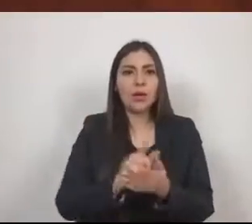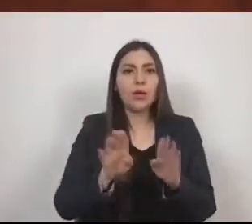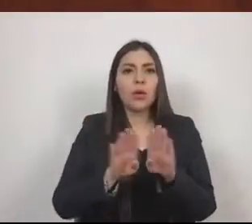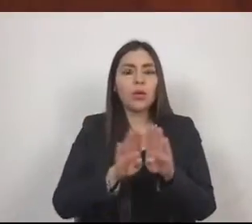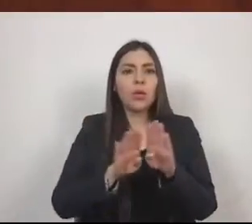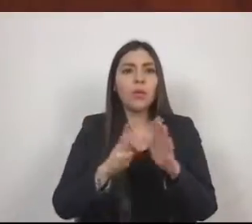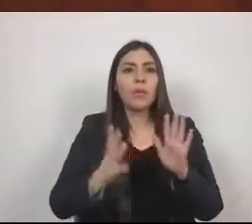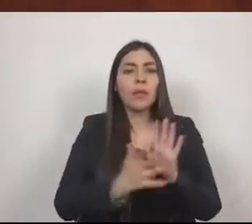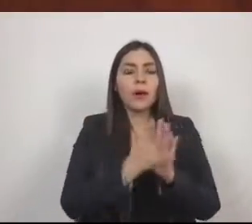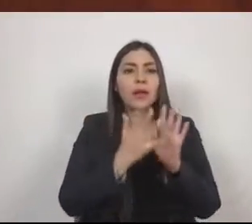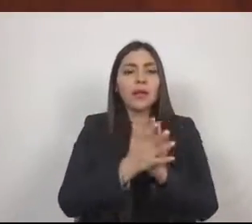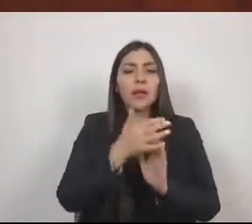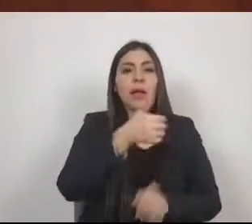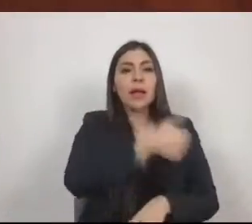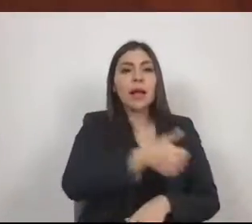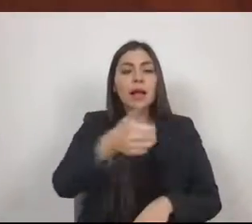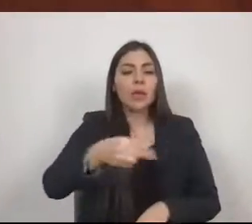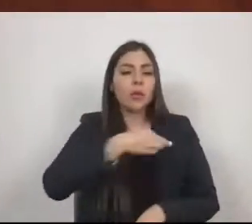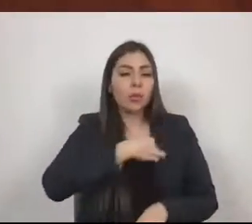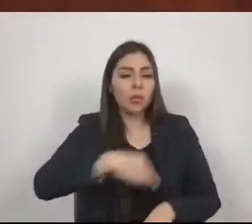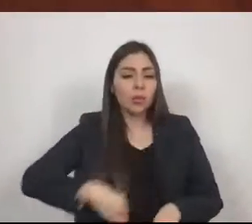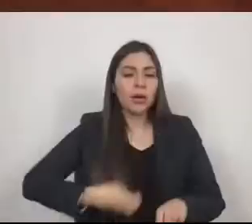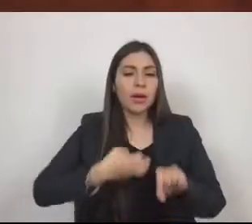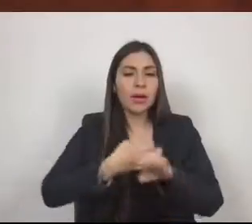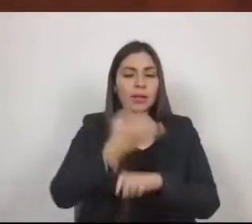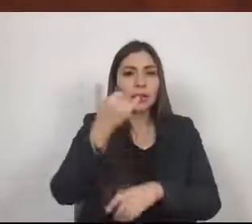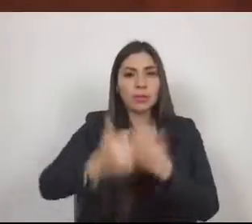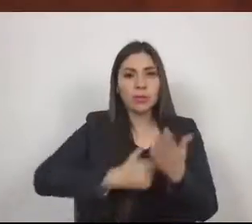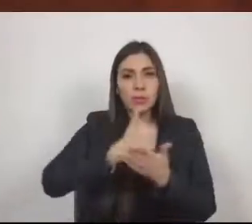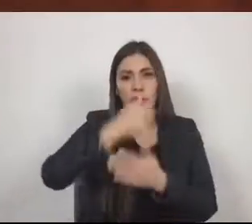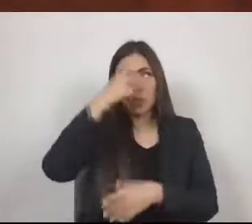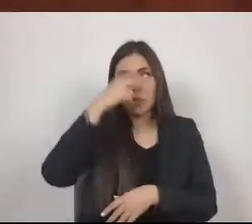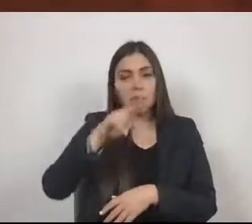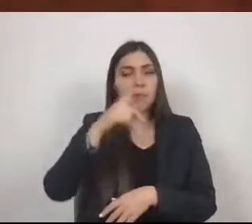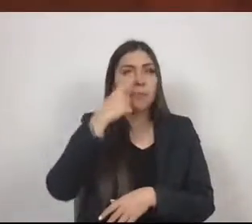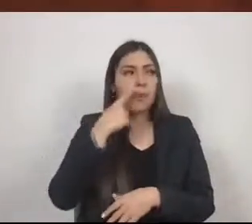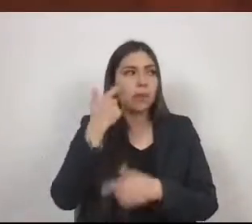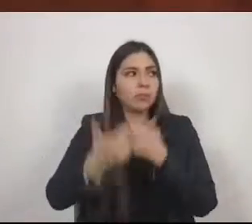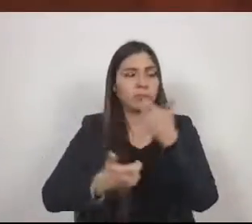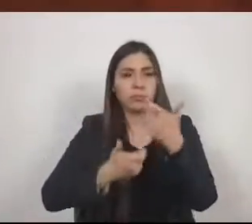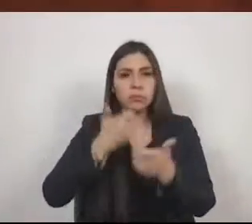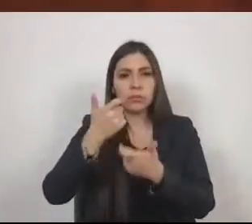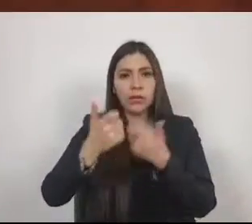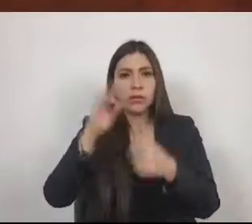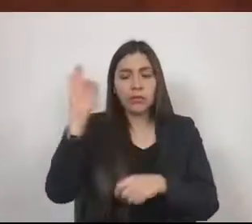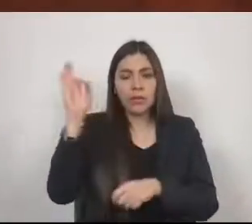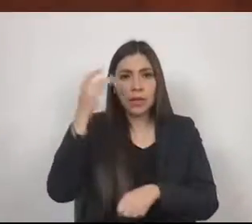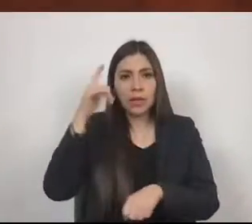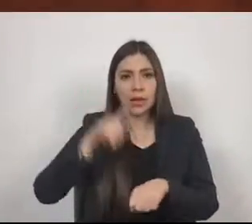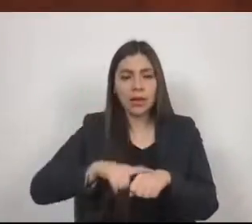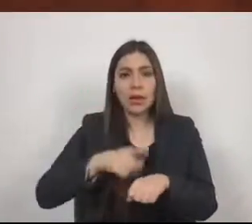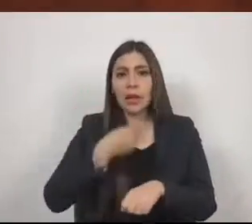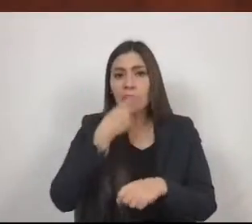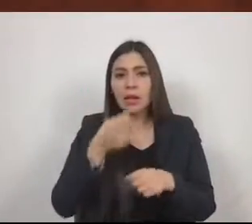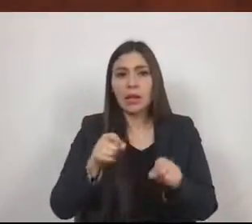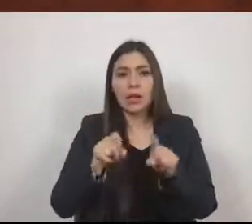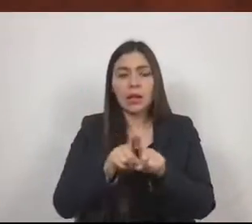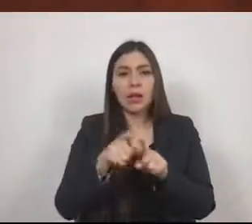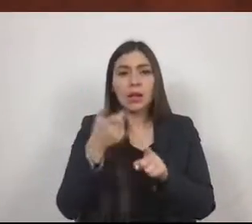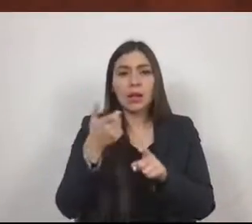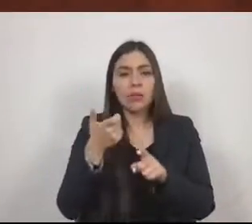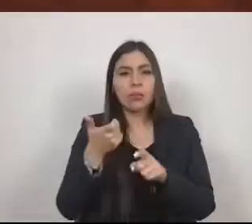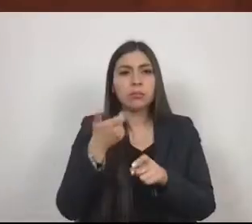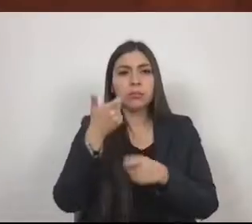estados, municipios y la Ciudad de México en la recaudación federal participable, se establecen las aportaciones